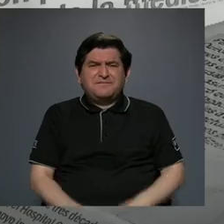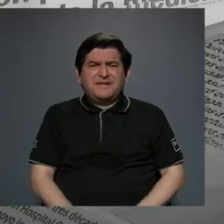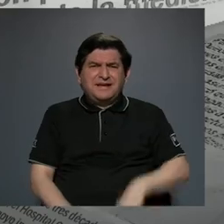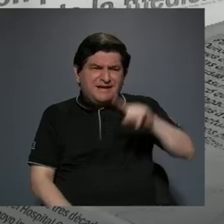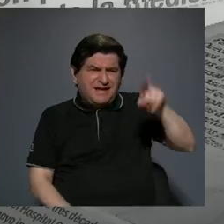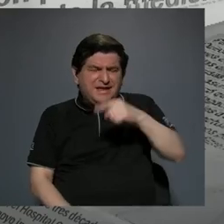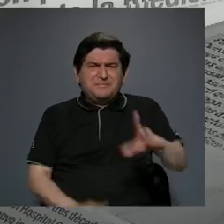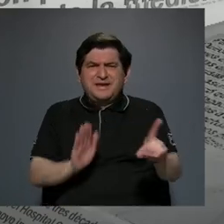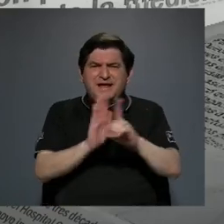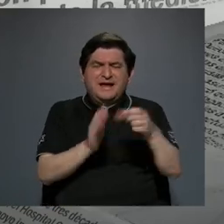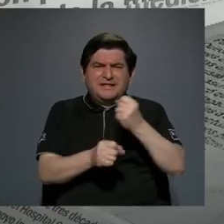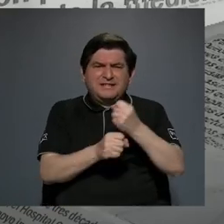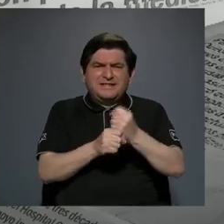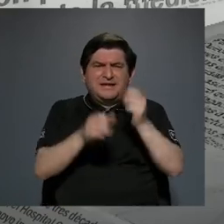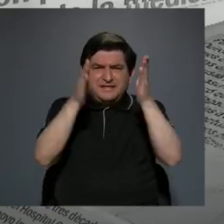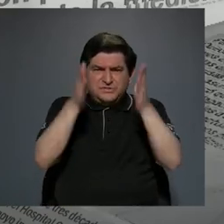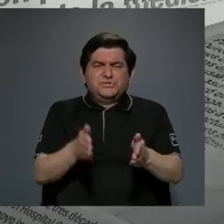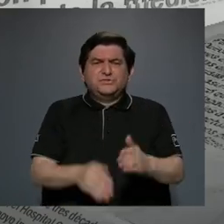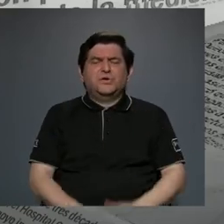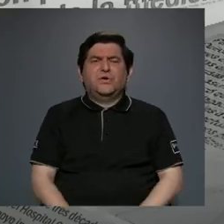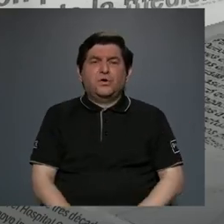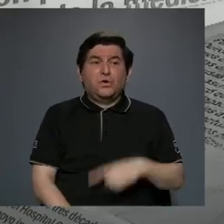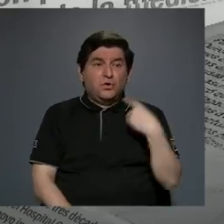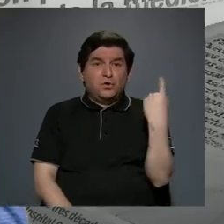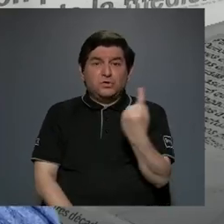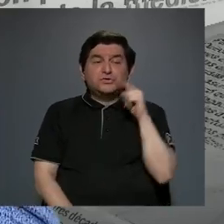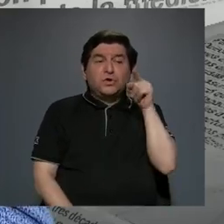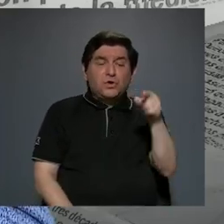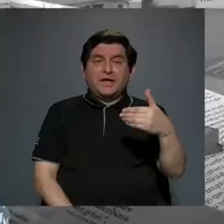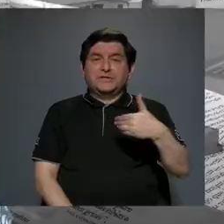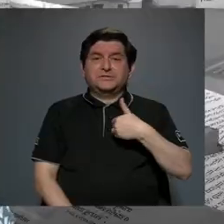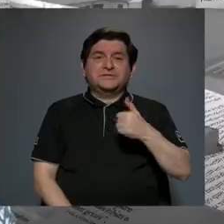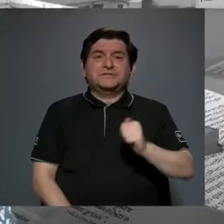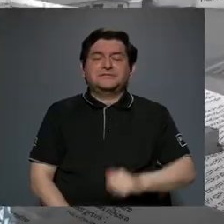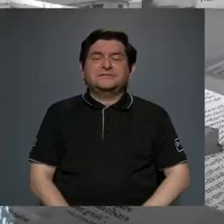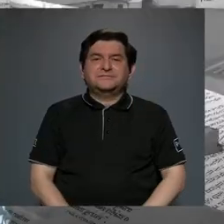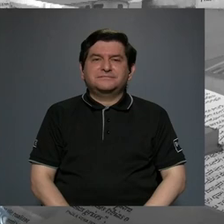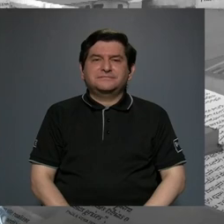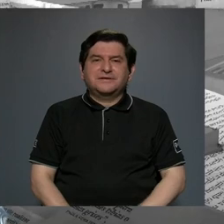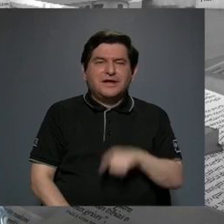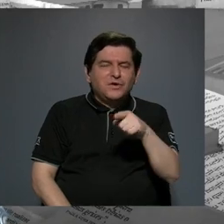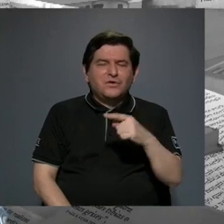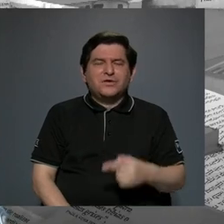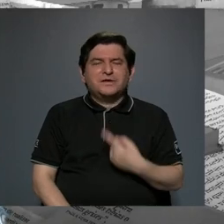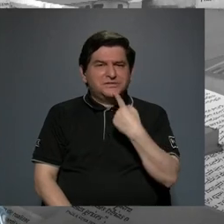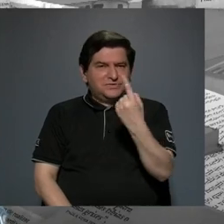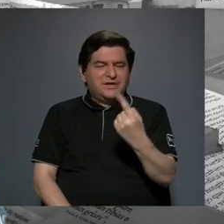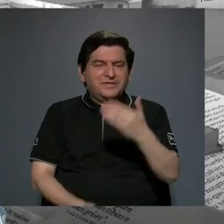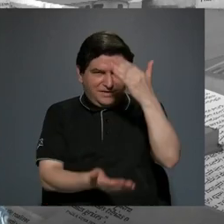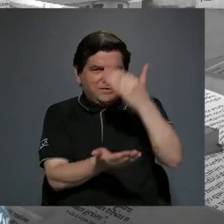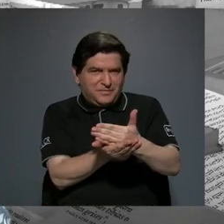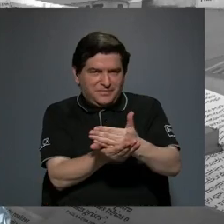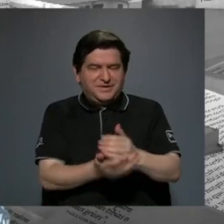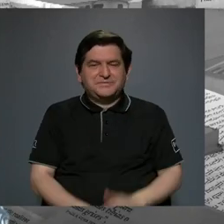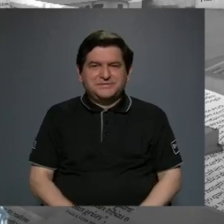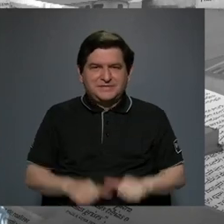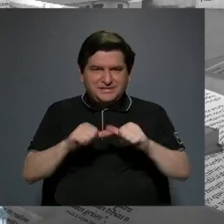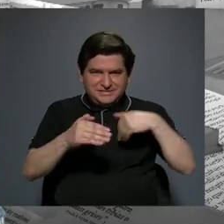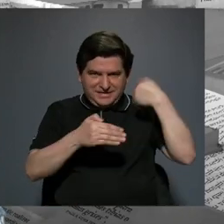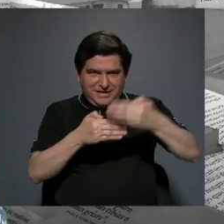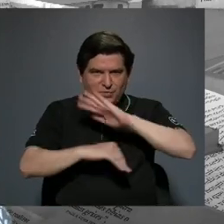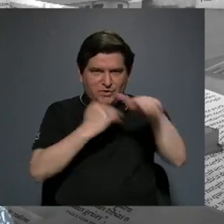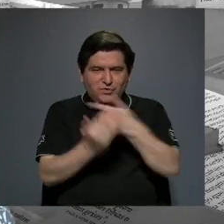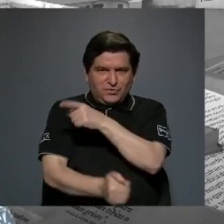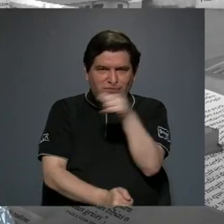laboral que le compete a los trabajadores única y exclusivamente. Nos vamos a quedar con esas palabras, vamos a hacer una pausa y enseguida estamos